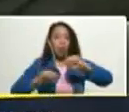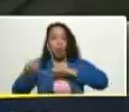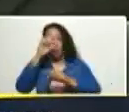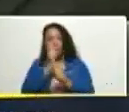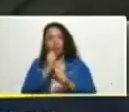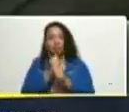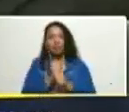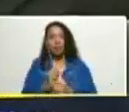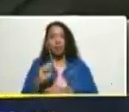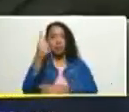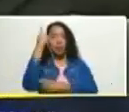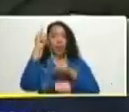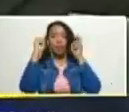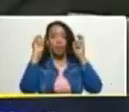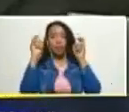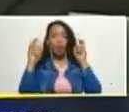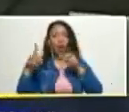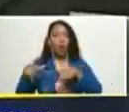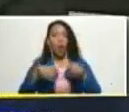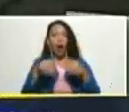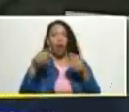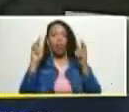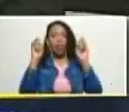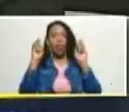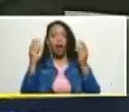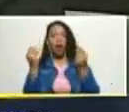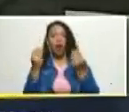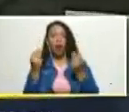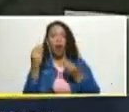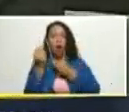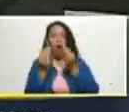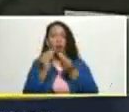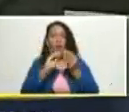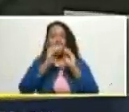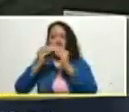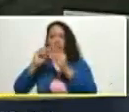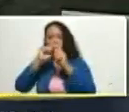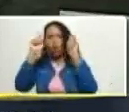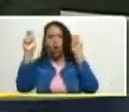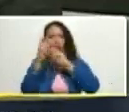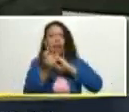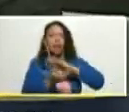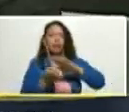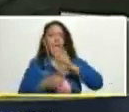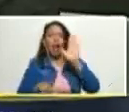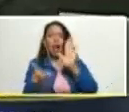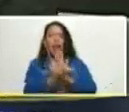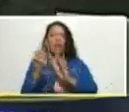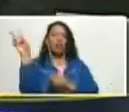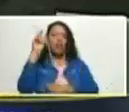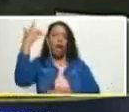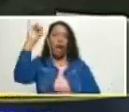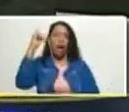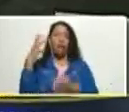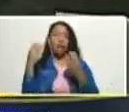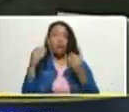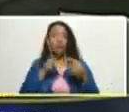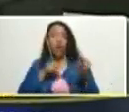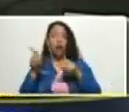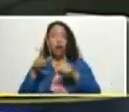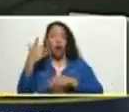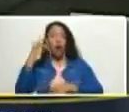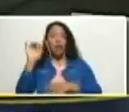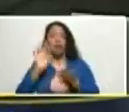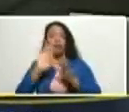el área económica y del área económica cómo adecuar los instrumentos legales que Venezuela tiene muchos de ellos ya